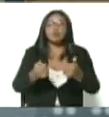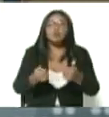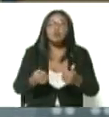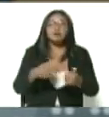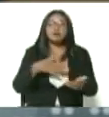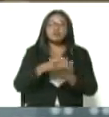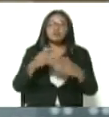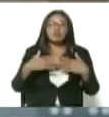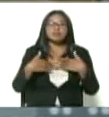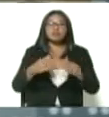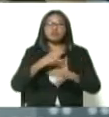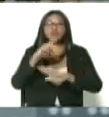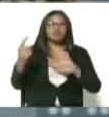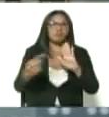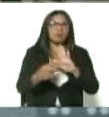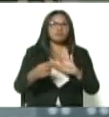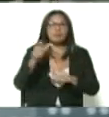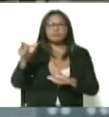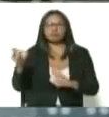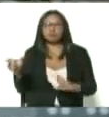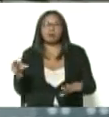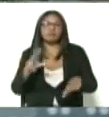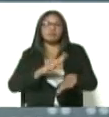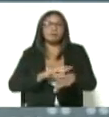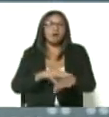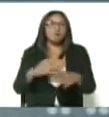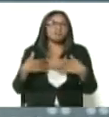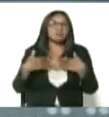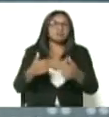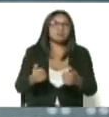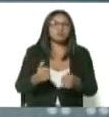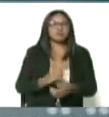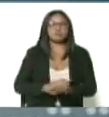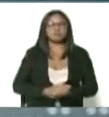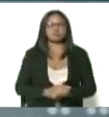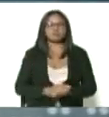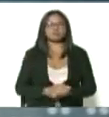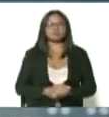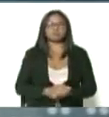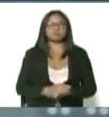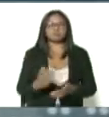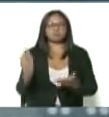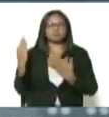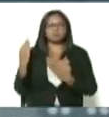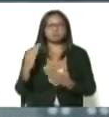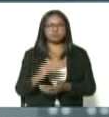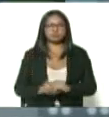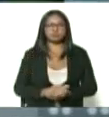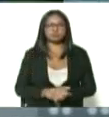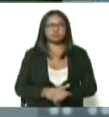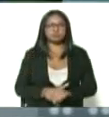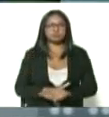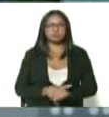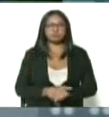máxima salud al personal que nos cuida, a todos y a todas. Adelante, gobernador.